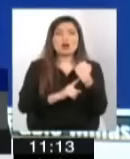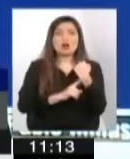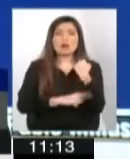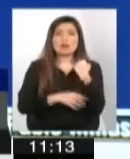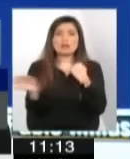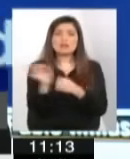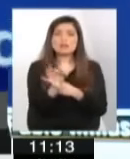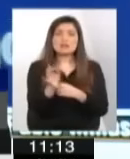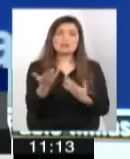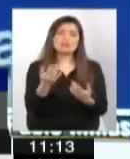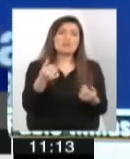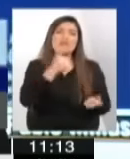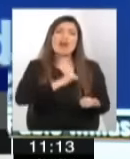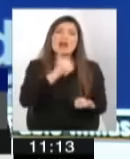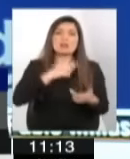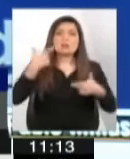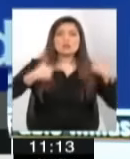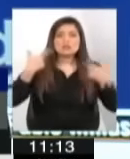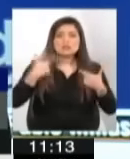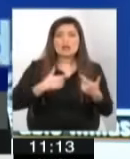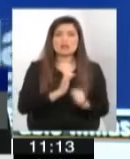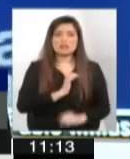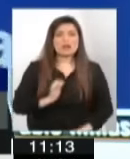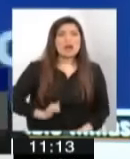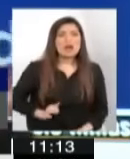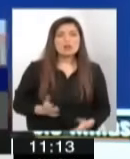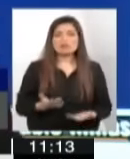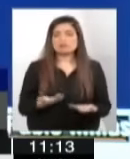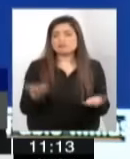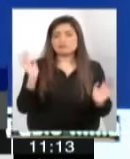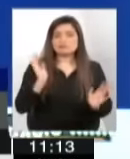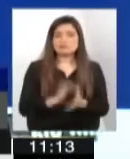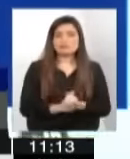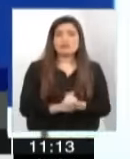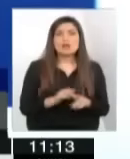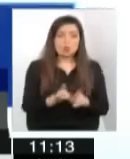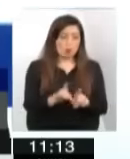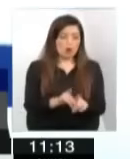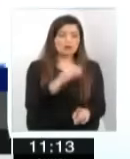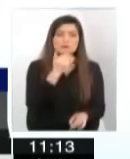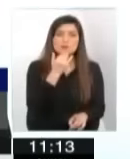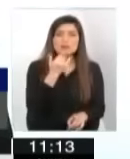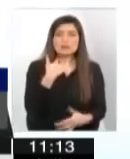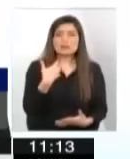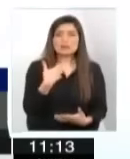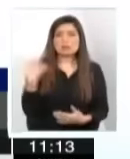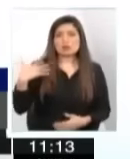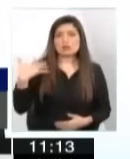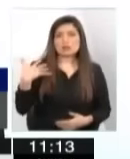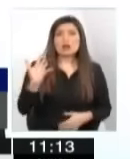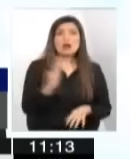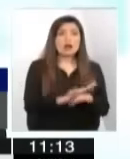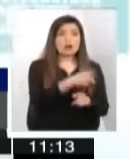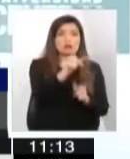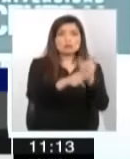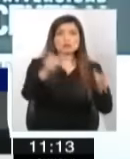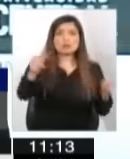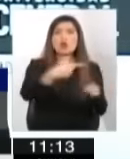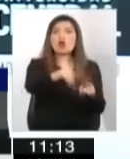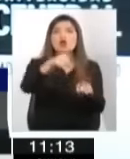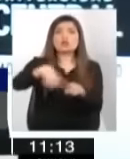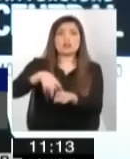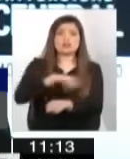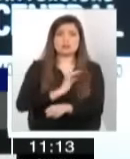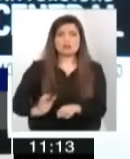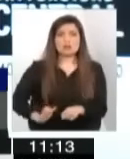permanente, transversal, sin banderas políticas en esta cuestión. Pero también, es bueno decirlo también, hay responsabilidad de otros actores, no solamente el Estado,